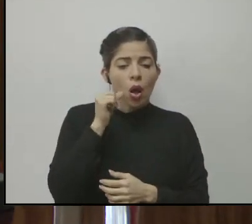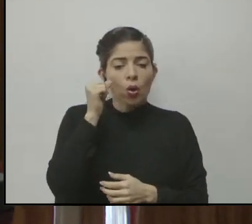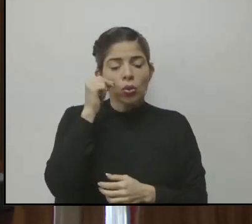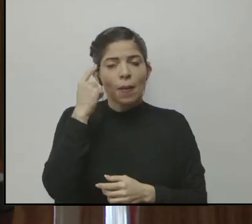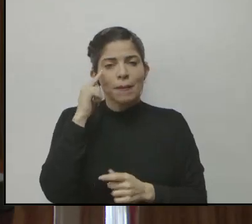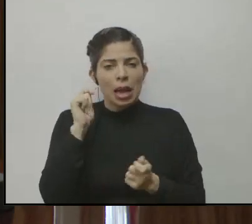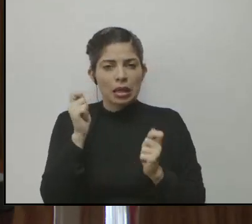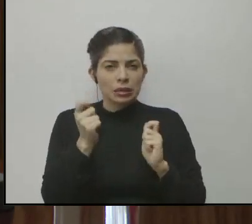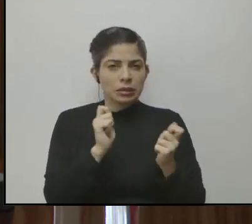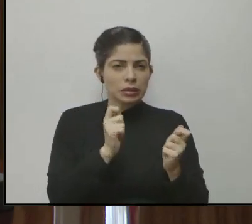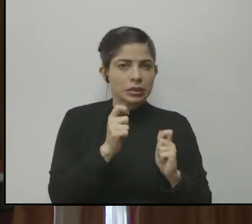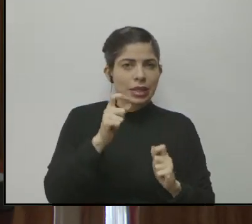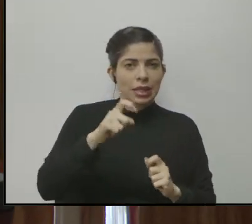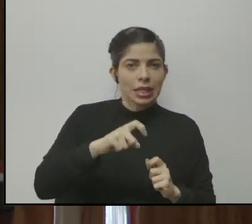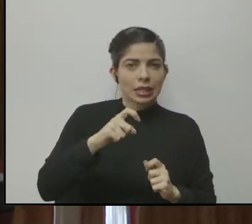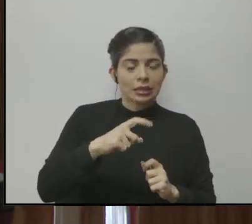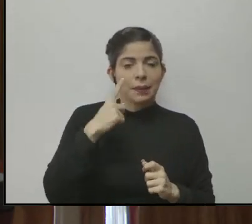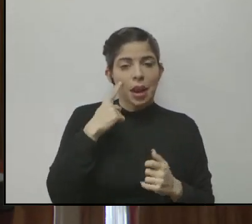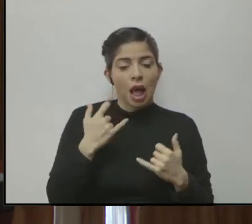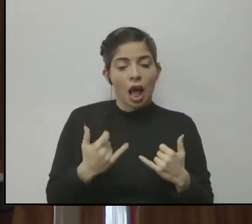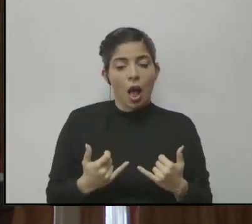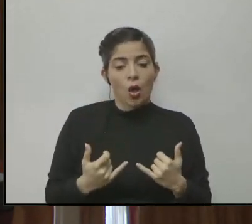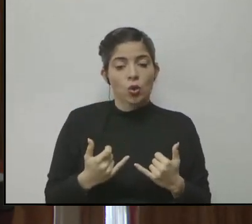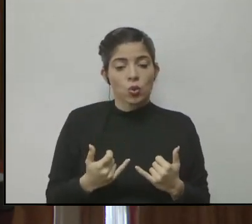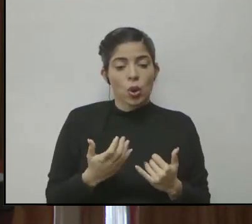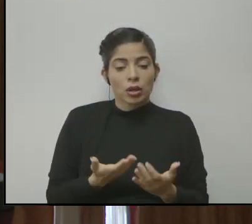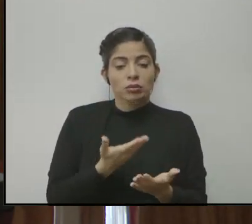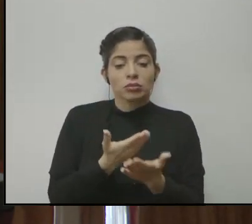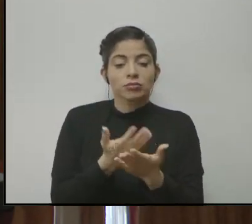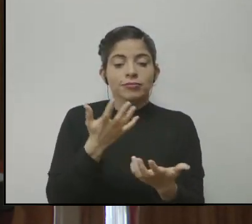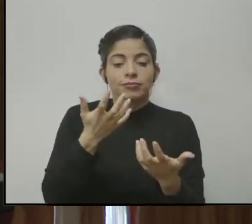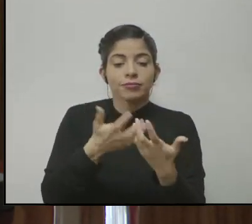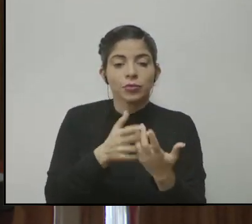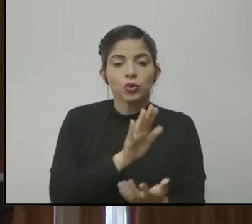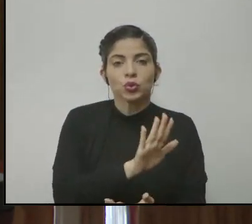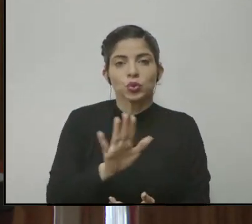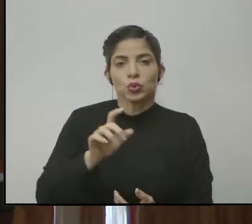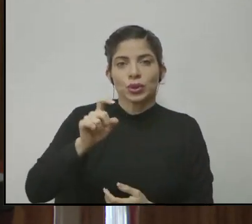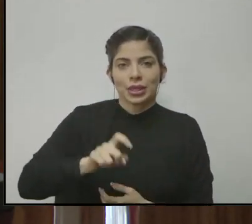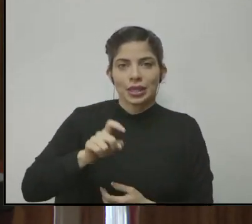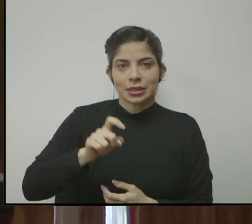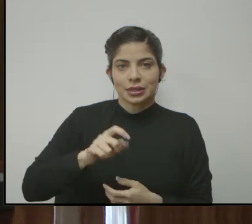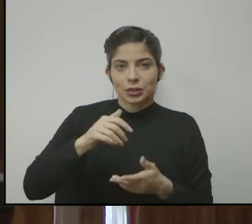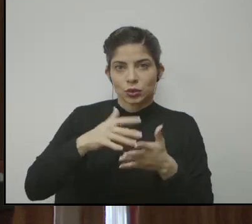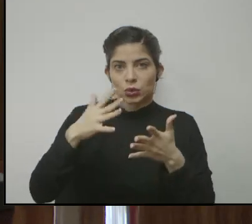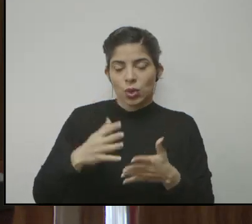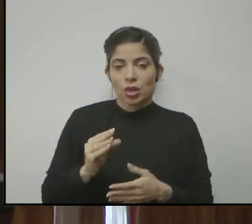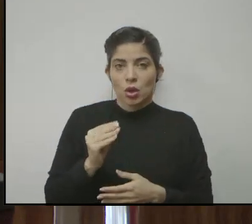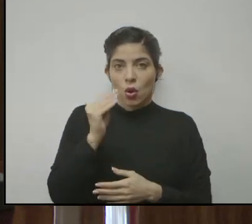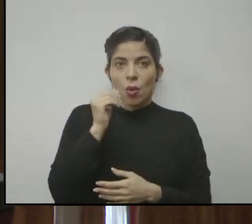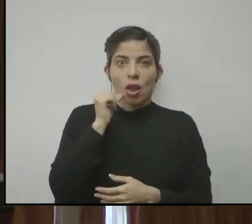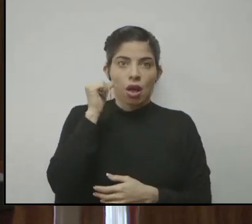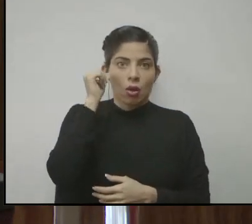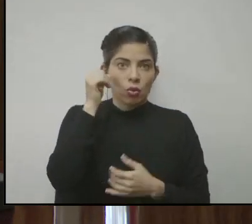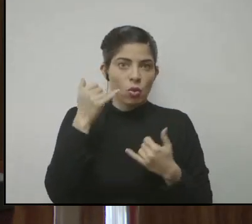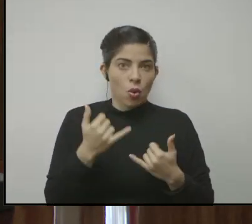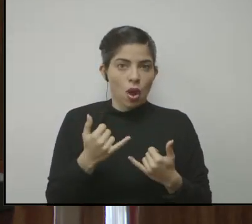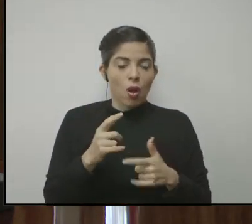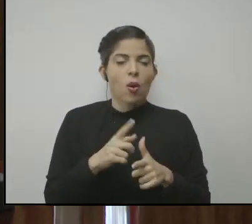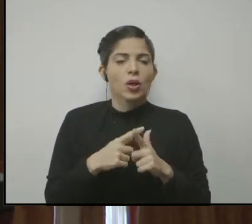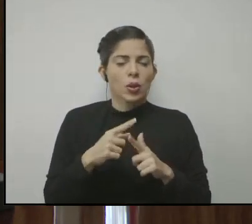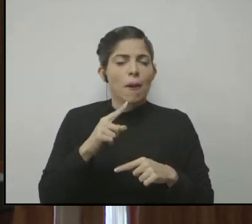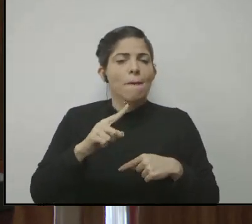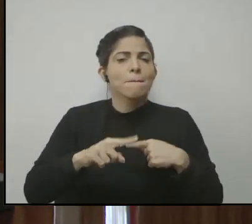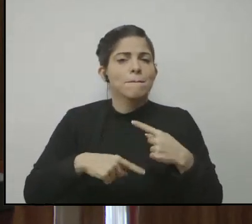todos los cambios importantes, actualizar esta oferta de acorde a las necesidades de nuestros estudiantes jóvenes y adultos de hoy en día. Entonces, vamos a